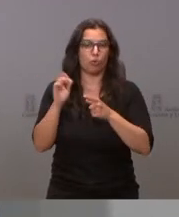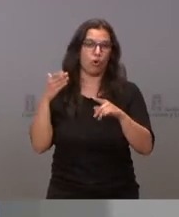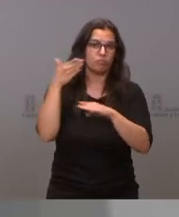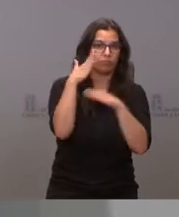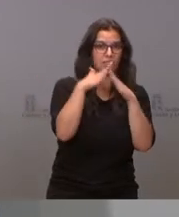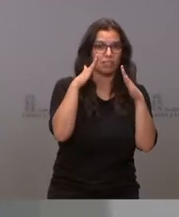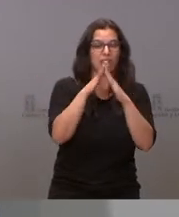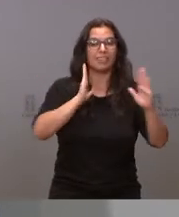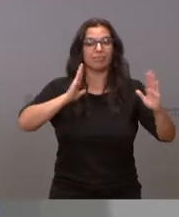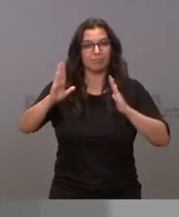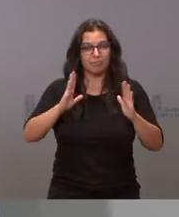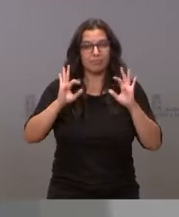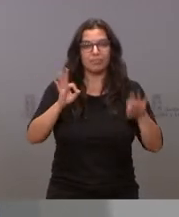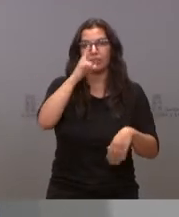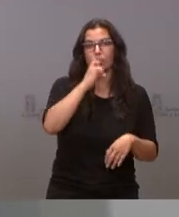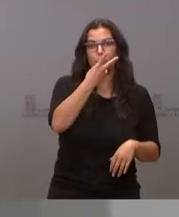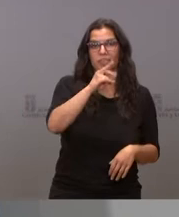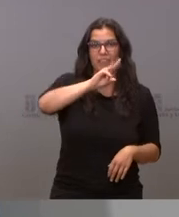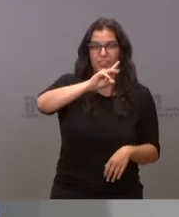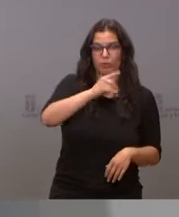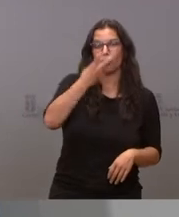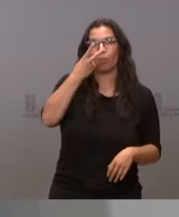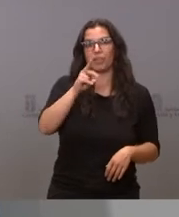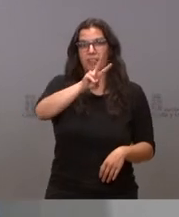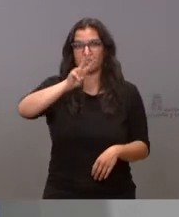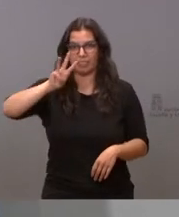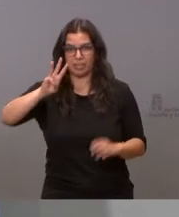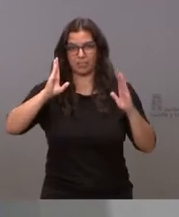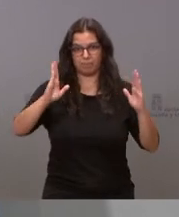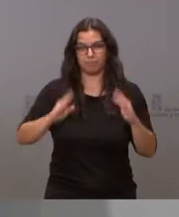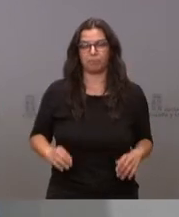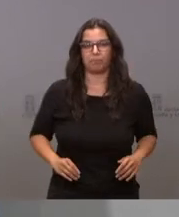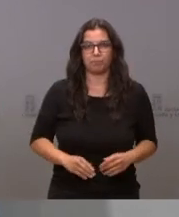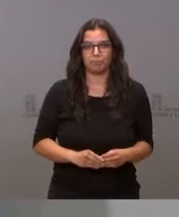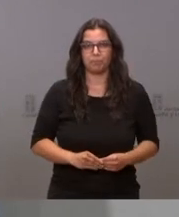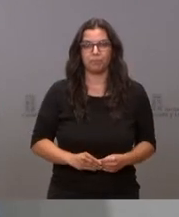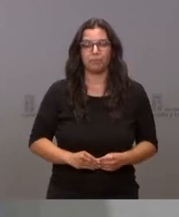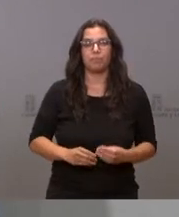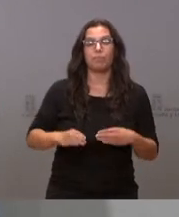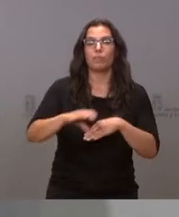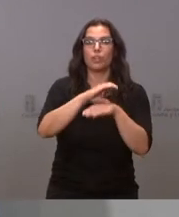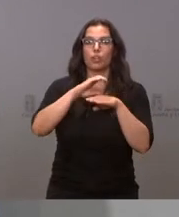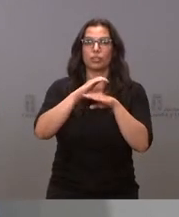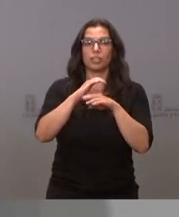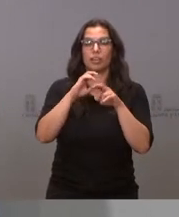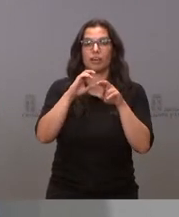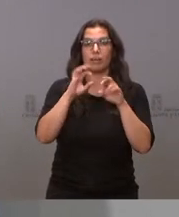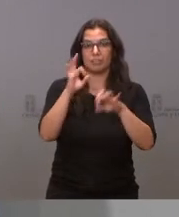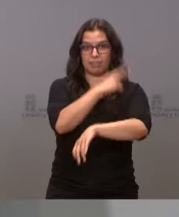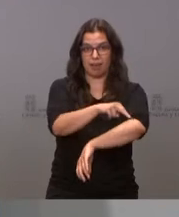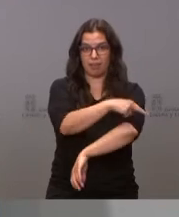Todo ello para el periodo 2021-2023. La Consejería de Sanidad